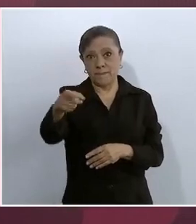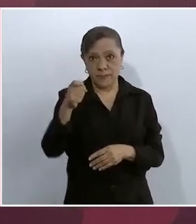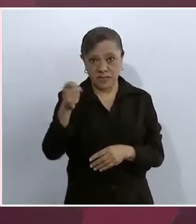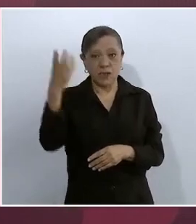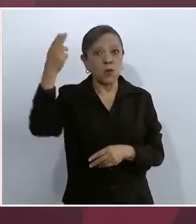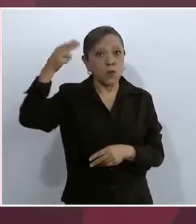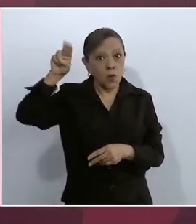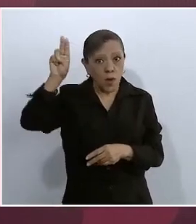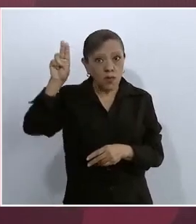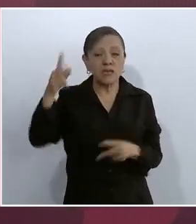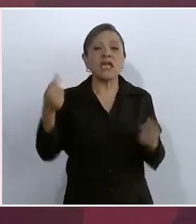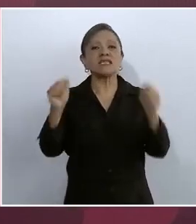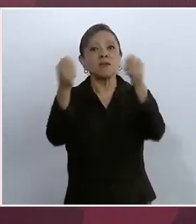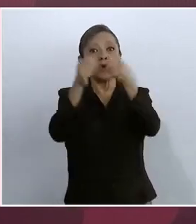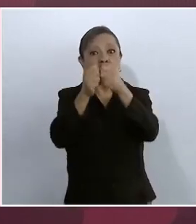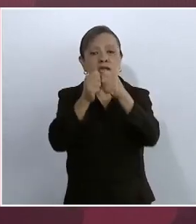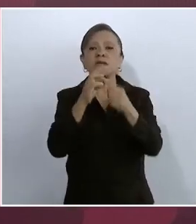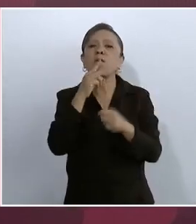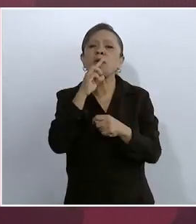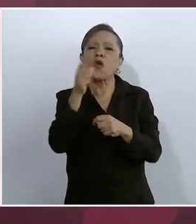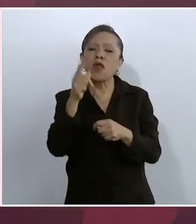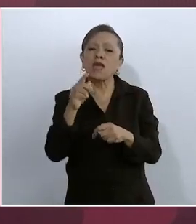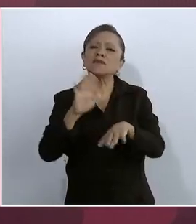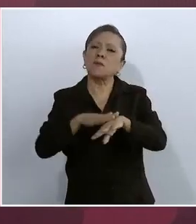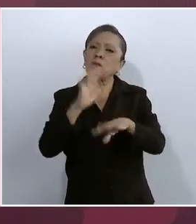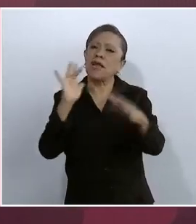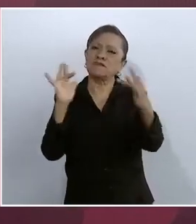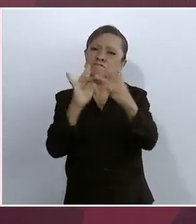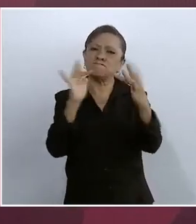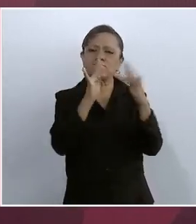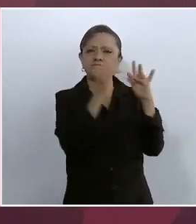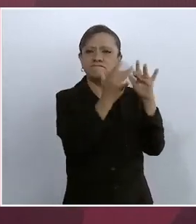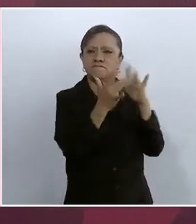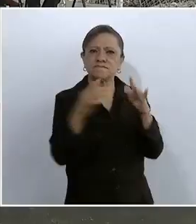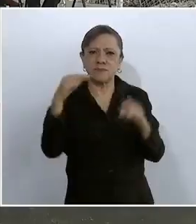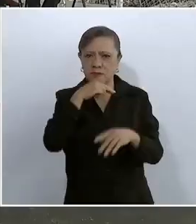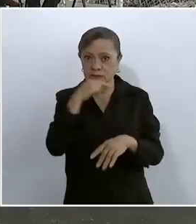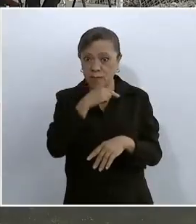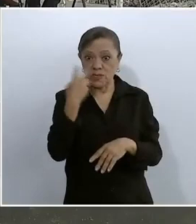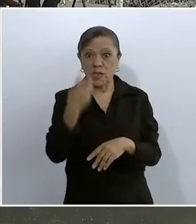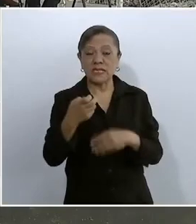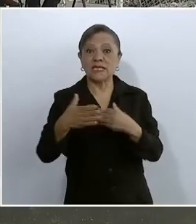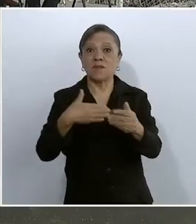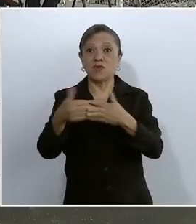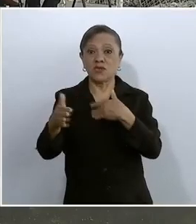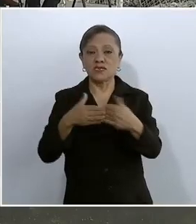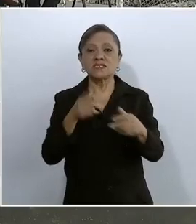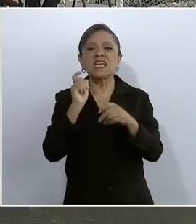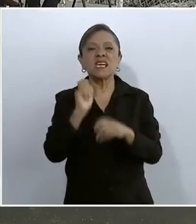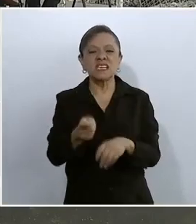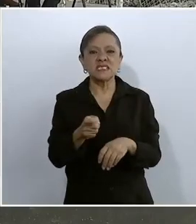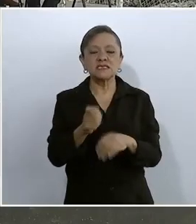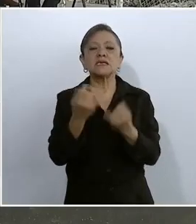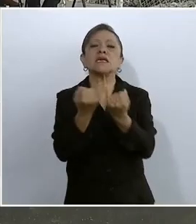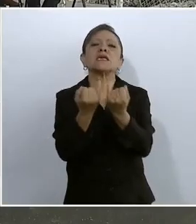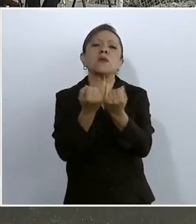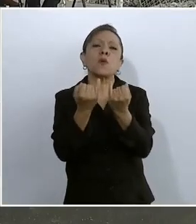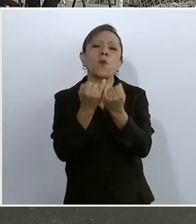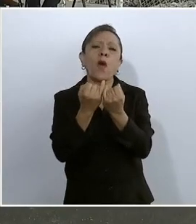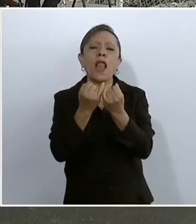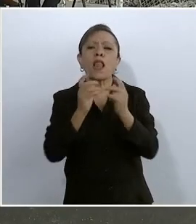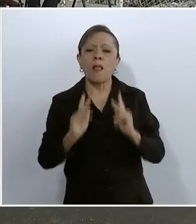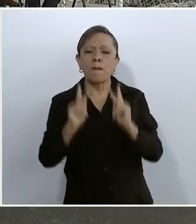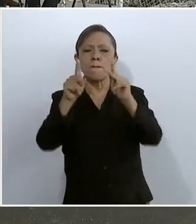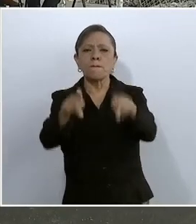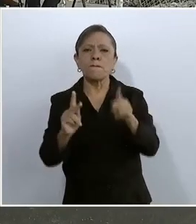la conectividad en la región. Asimismo, esta modernización contempla la construcción de pasos de fauna para promover